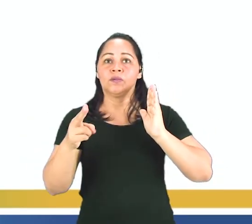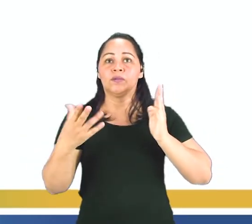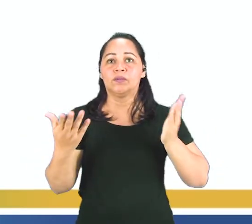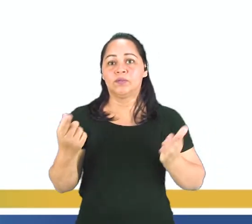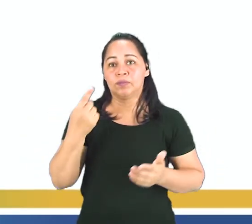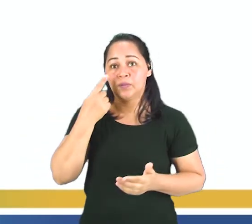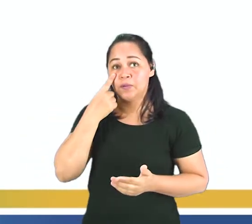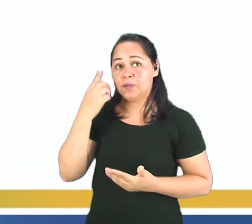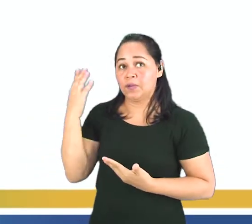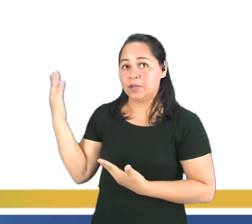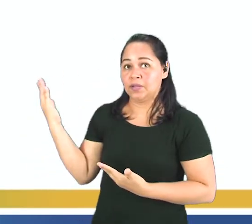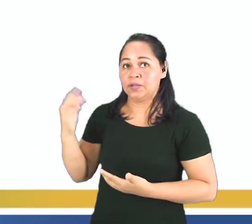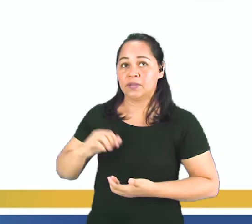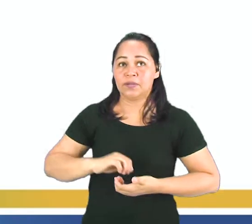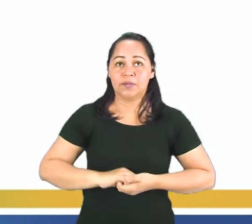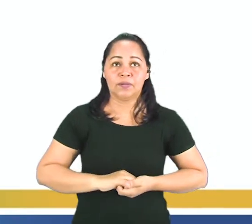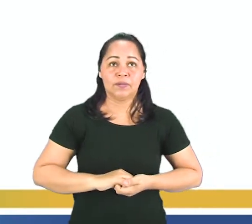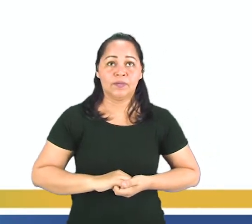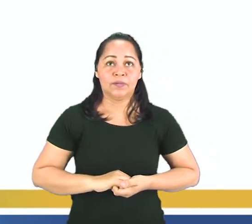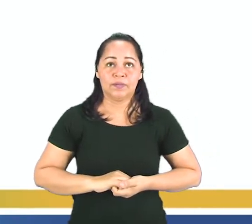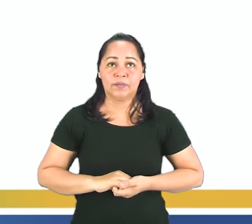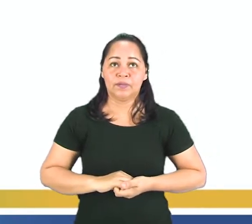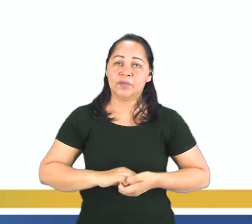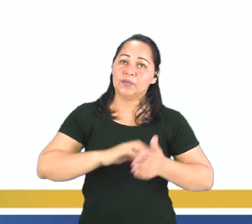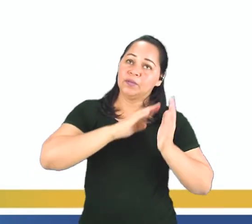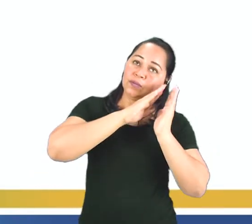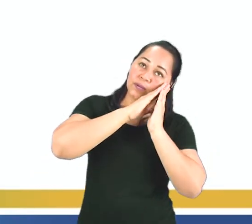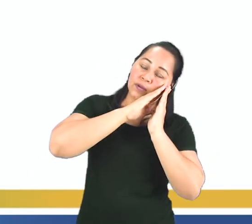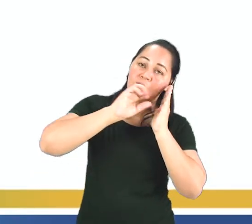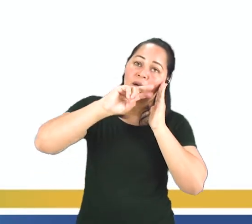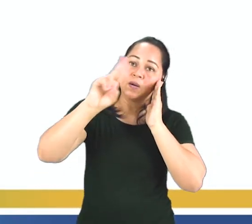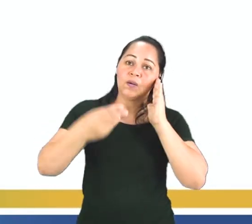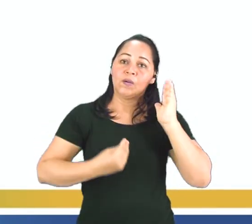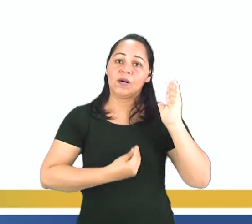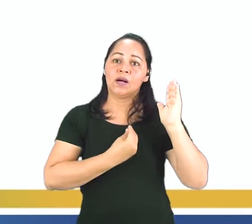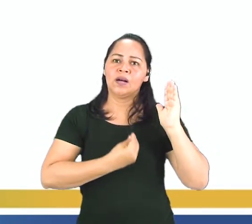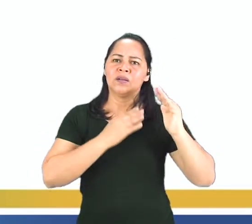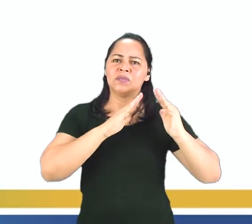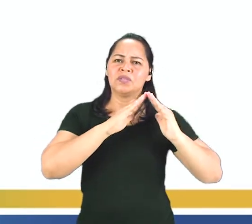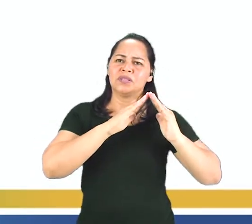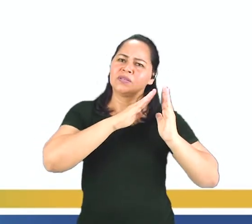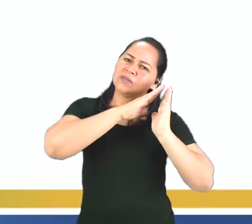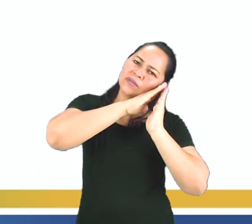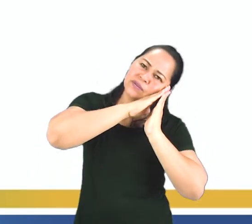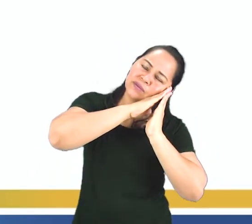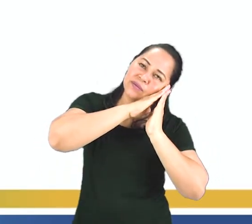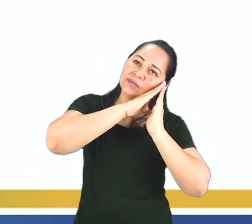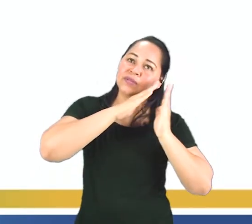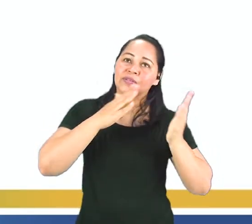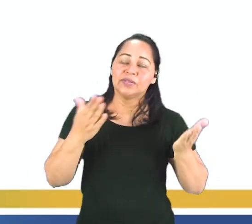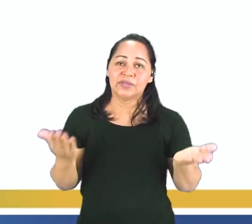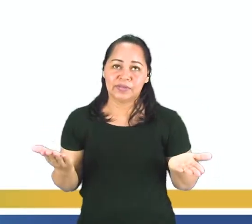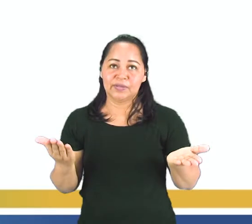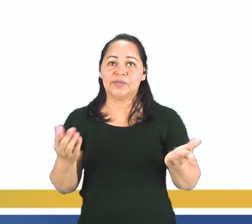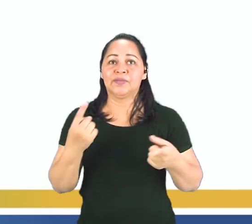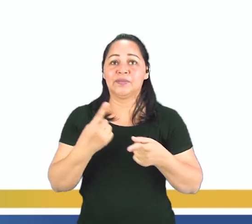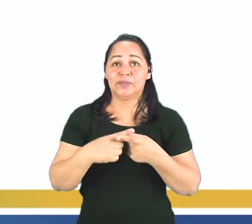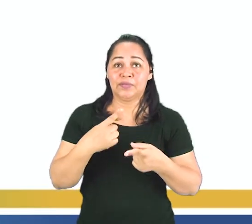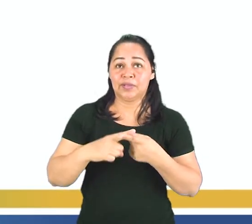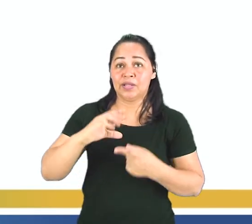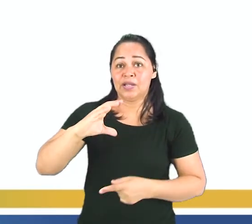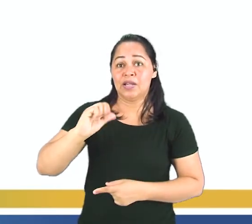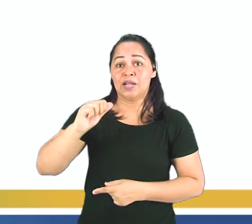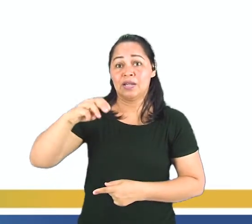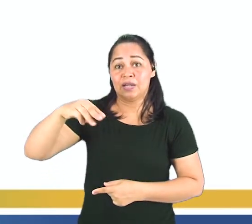nombre de esa parte de la casa. El dormitorio o la habitación. ¿Por qué se llama dormitorio? Porque utilizamos para dormir.